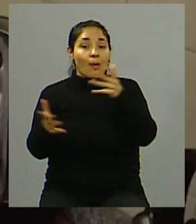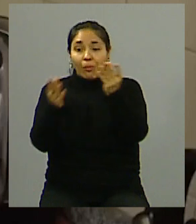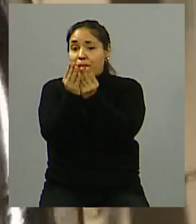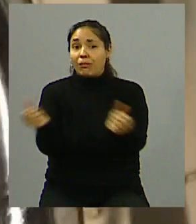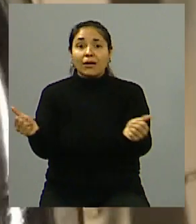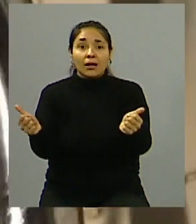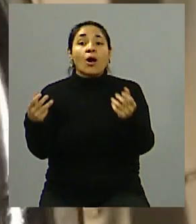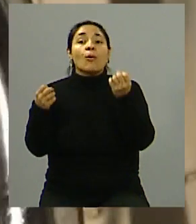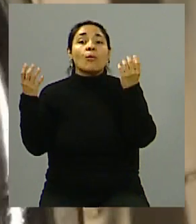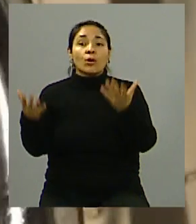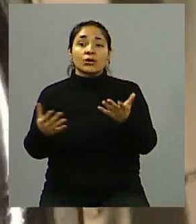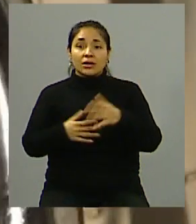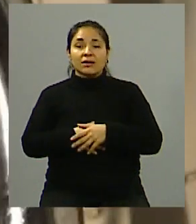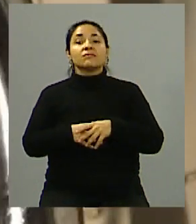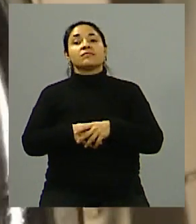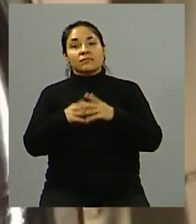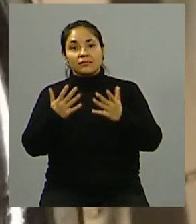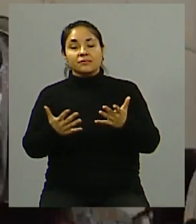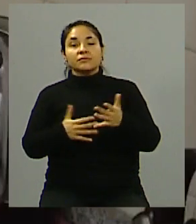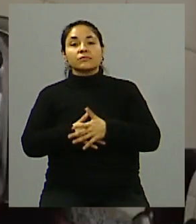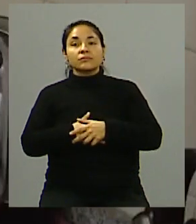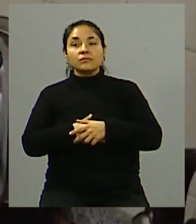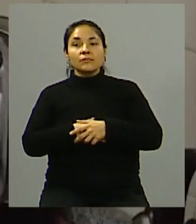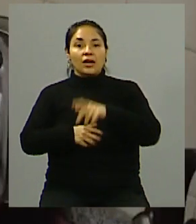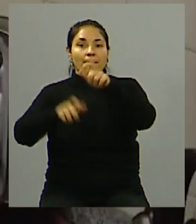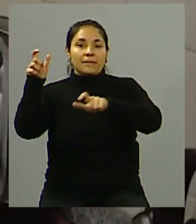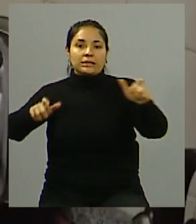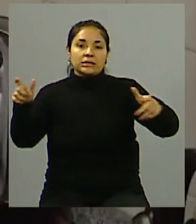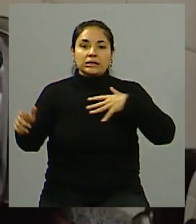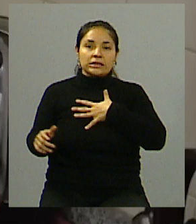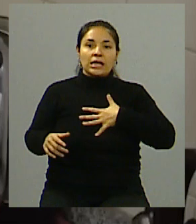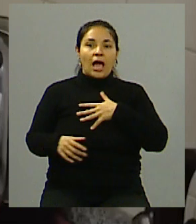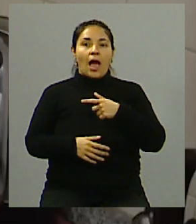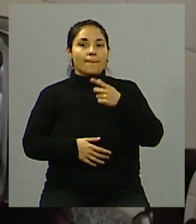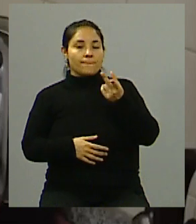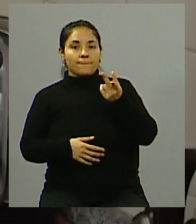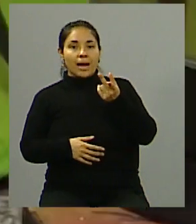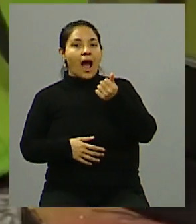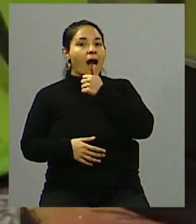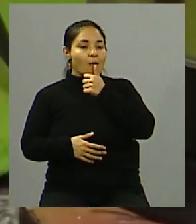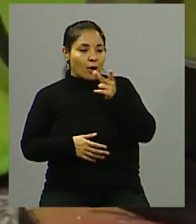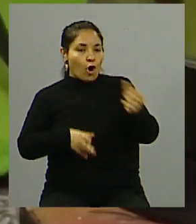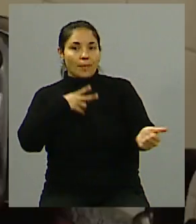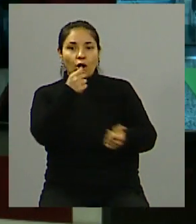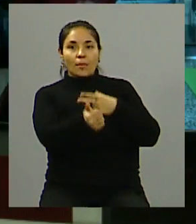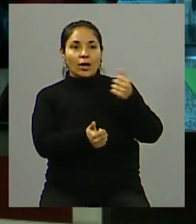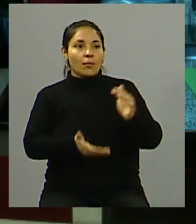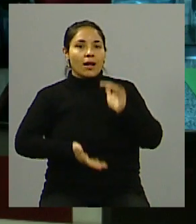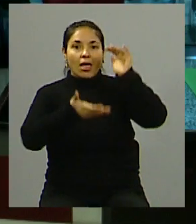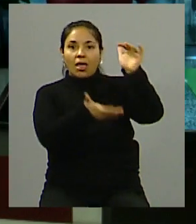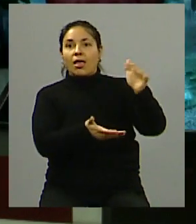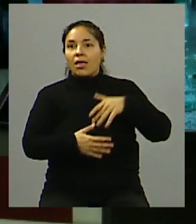allá de que, bueno, de la molestia que le genera a la mayoría de personas tener que estar gastando dinero en agua embotellada, que era un dinero que no se dedicaba a eso,